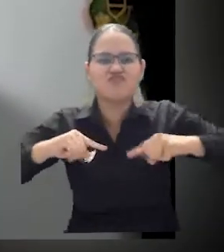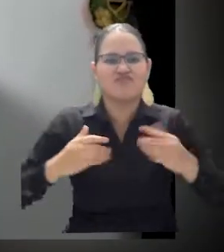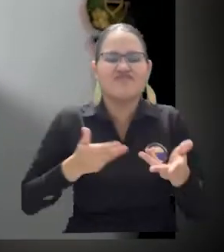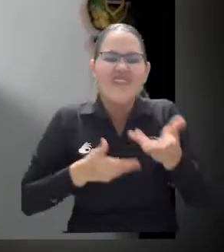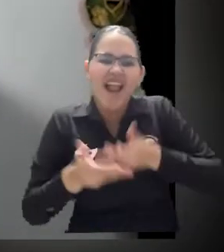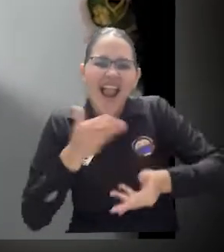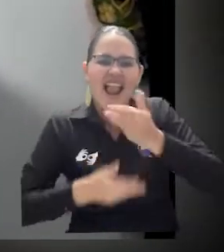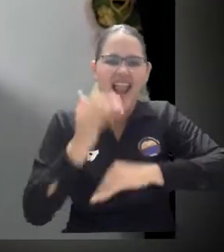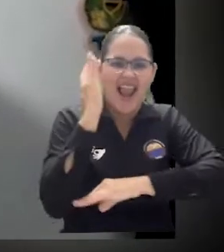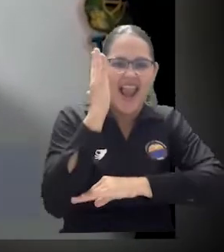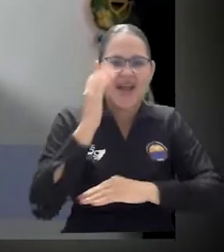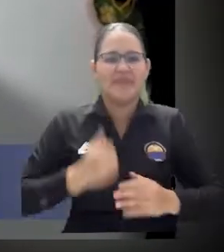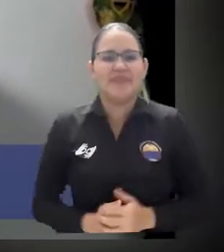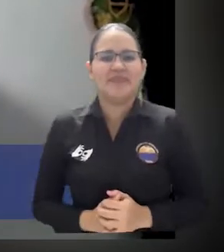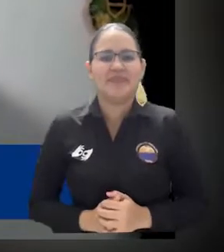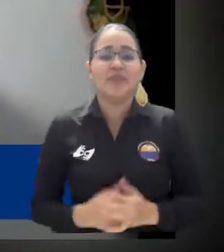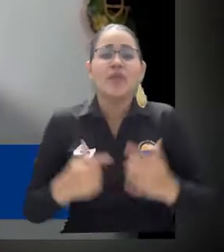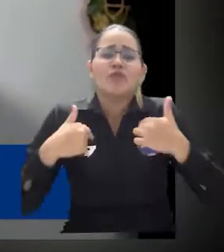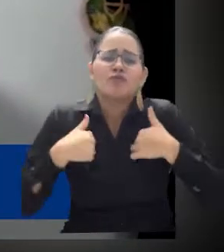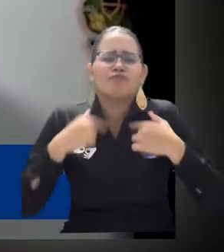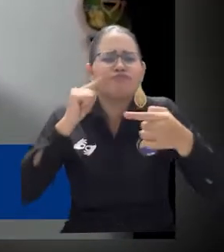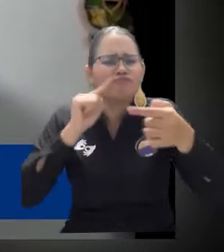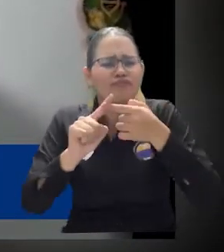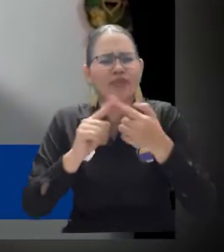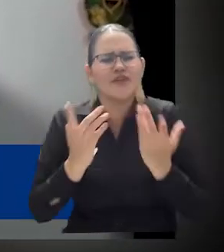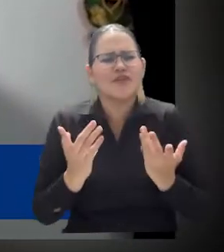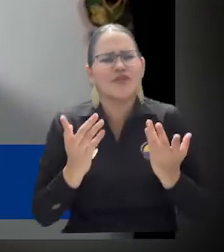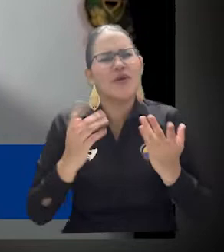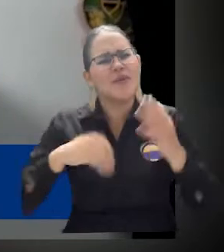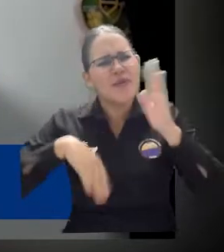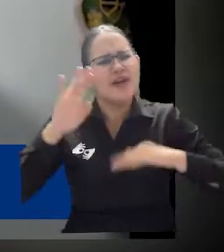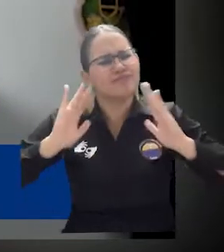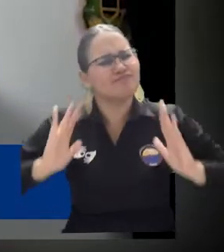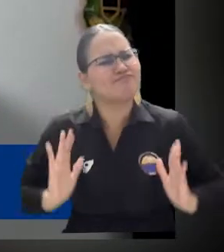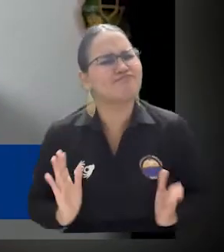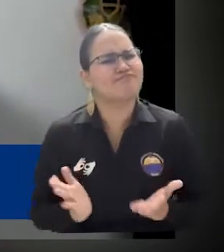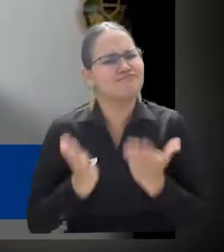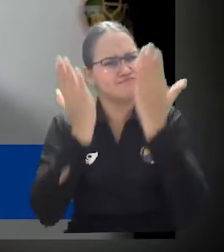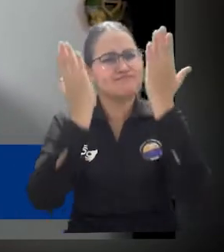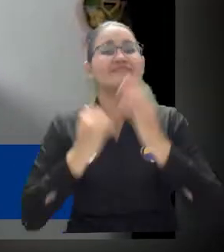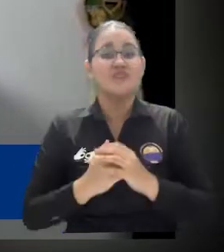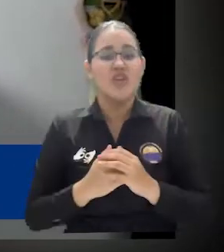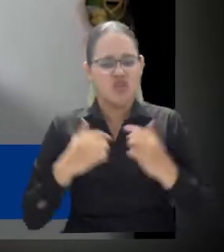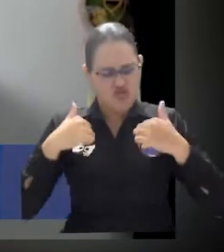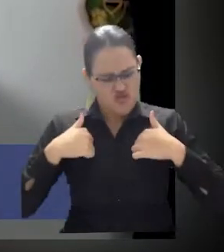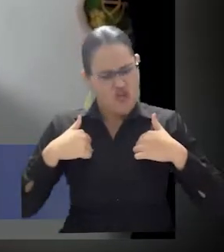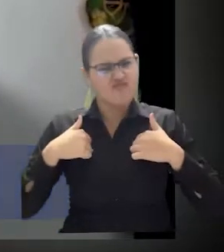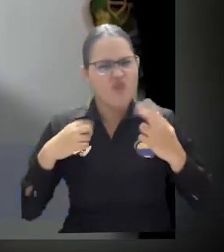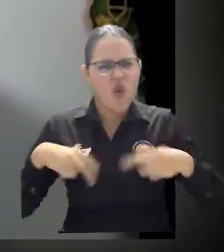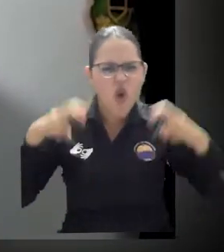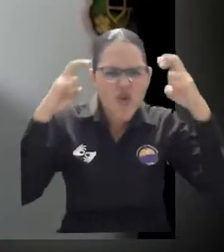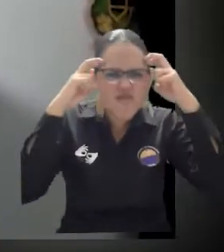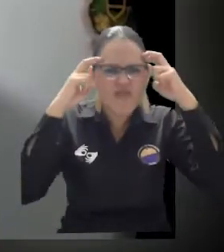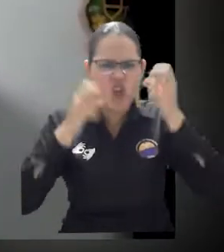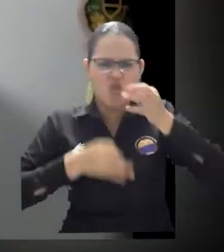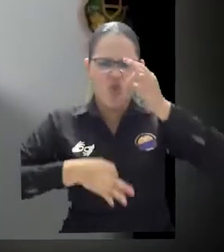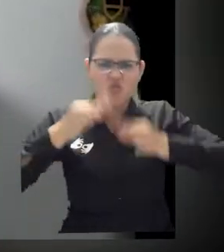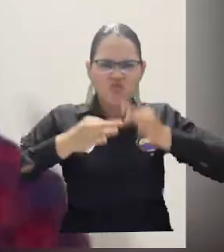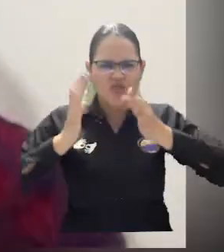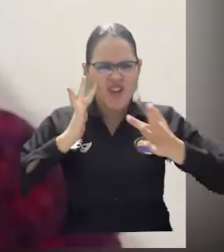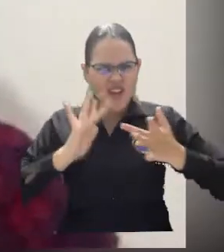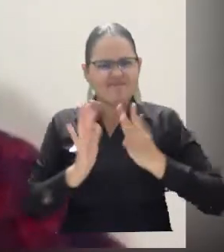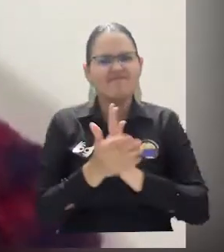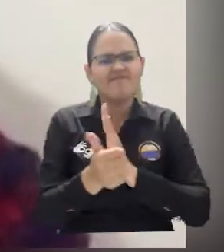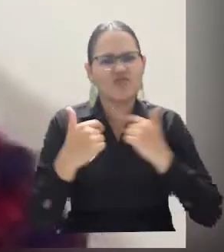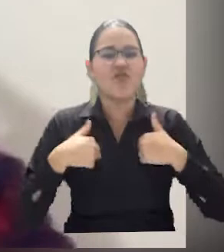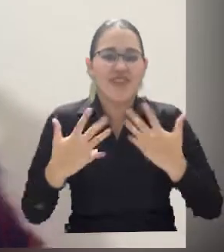tengo respecto a esta carrera es poder crecer y mejorar como persona en virtud del conocimiento y la justicia.